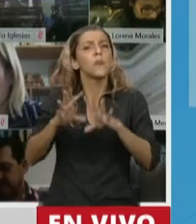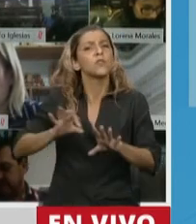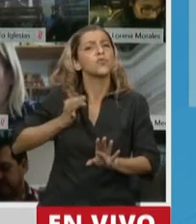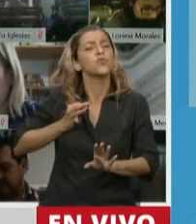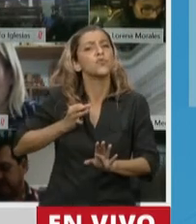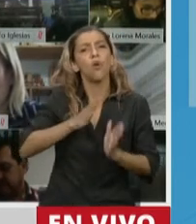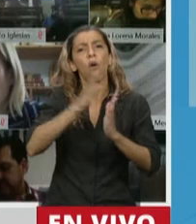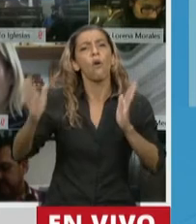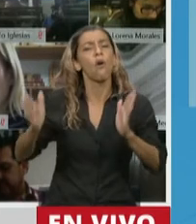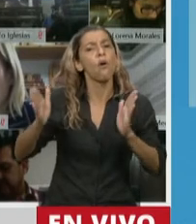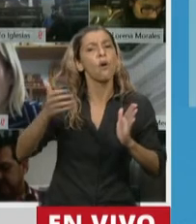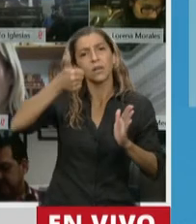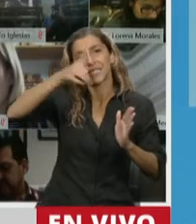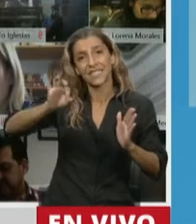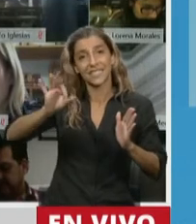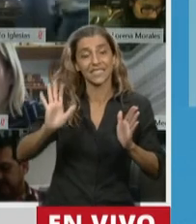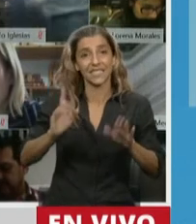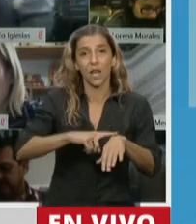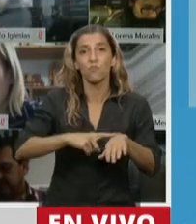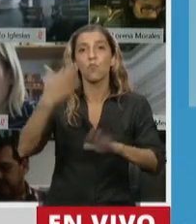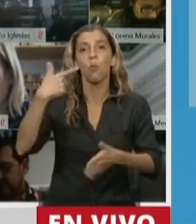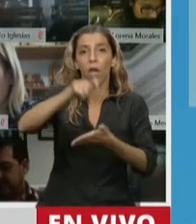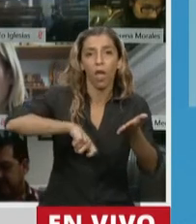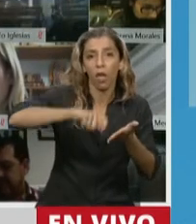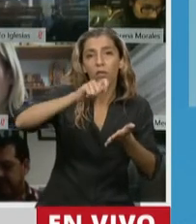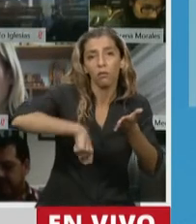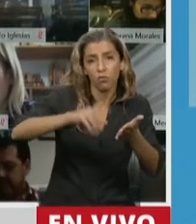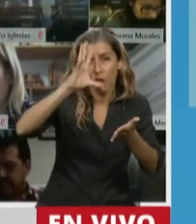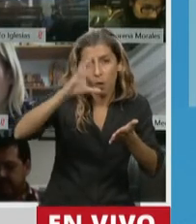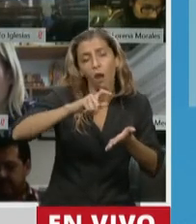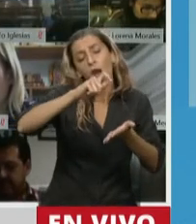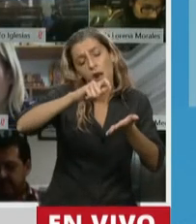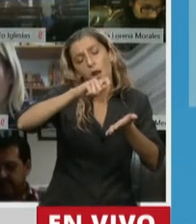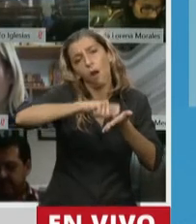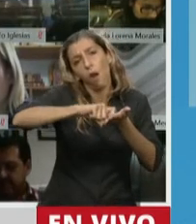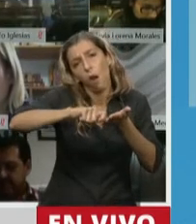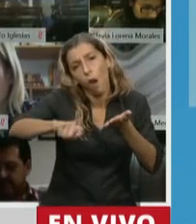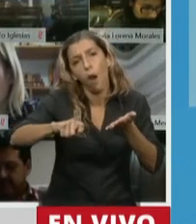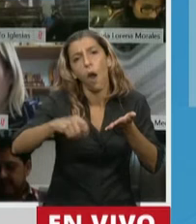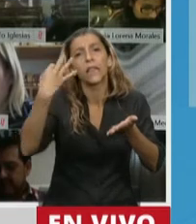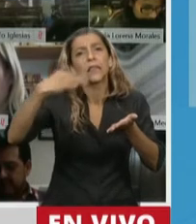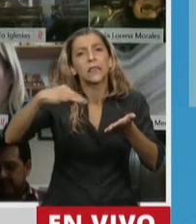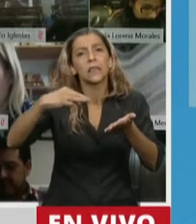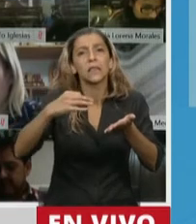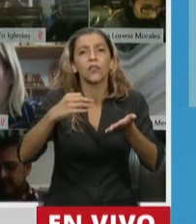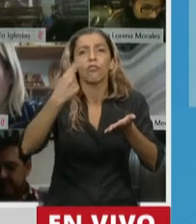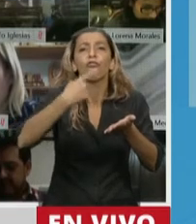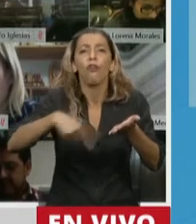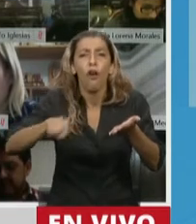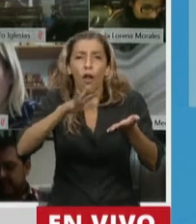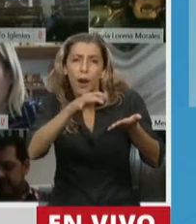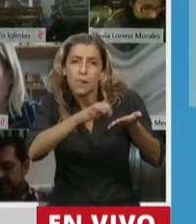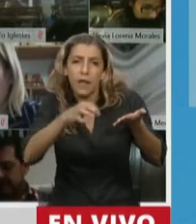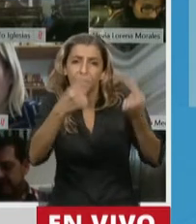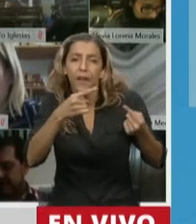cuando nos rechazan la receta porque no viene escrita con la misma tinta ni con la misma letra.